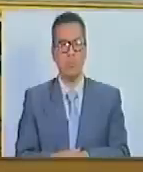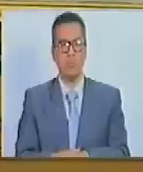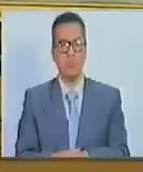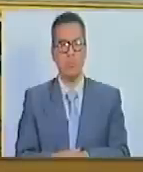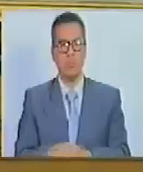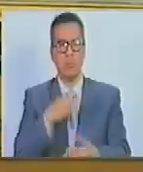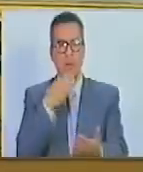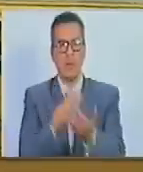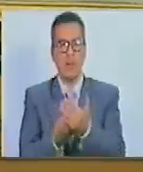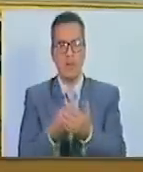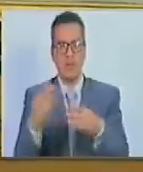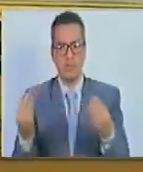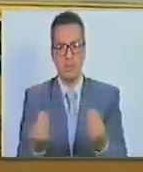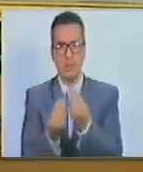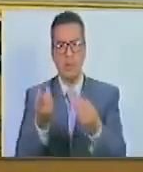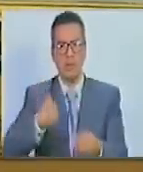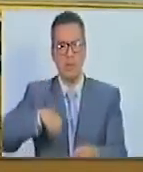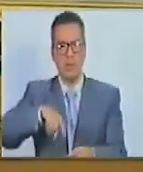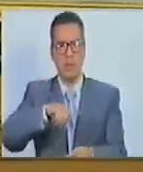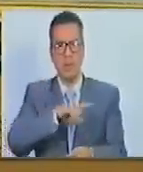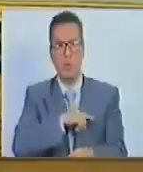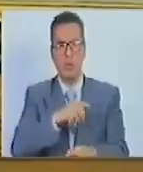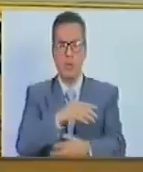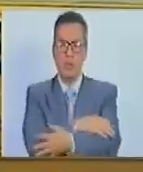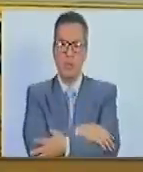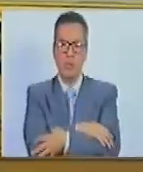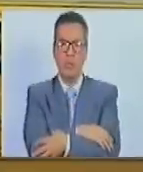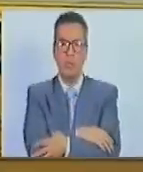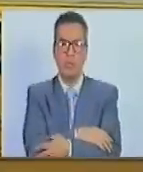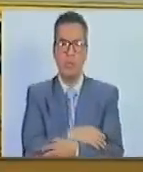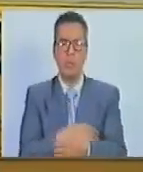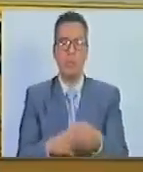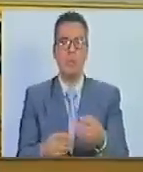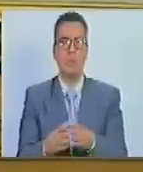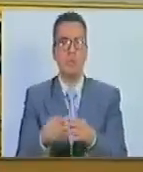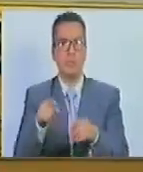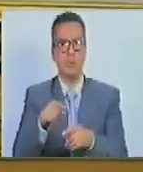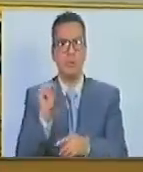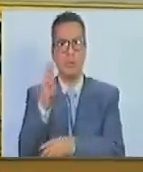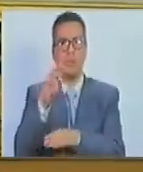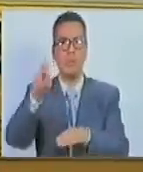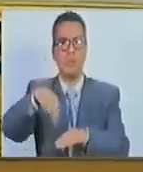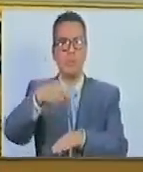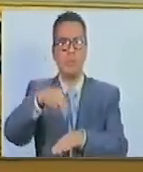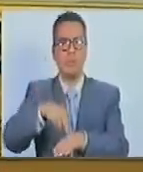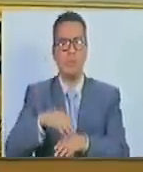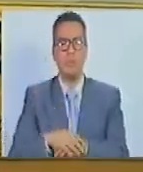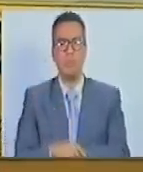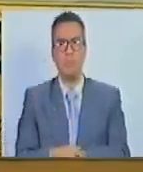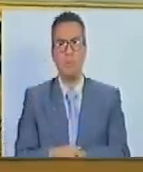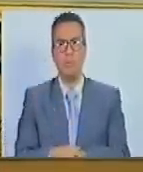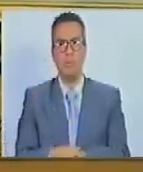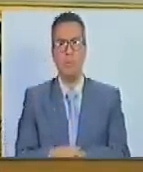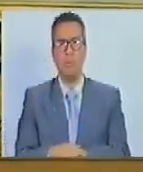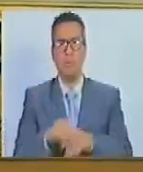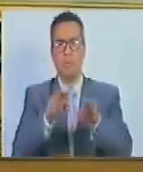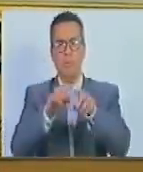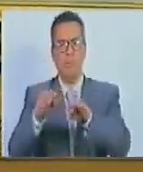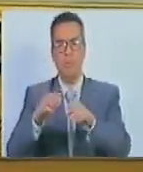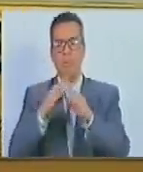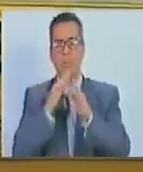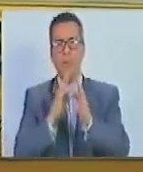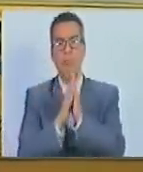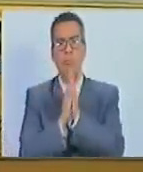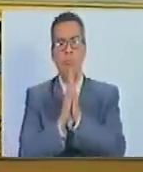gracias por estar aquí con nosotros les enviamos un abrazo solidario por parte de la Asamblea Nacional ciudadana secretaria